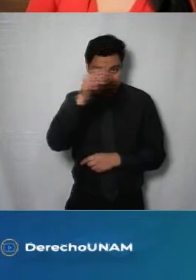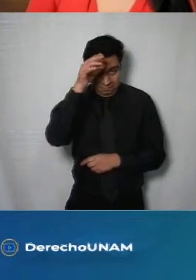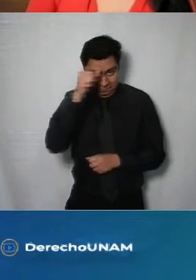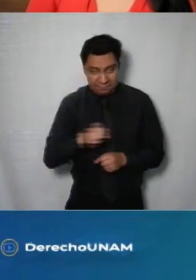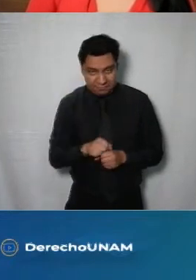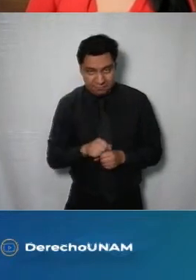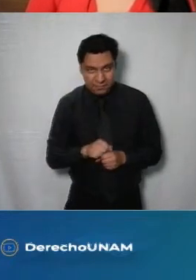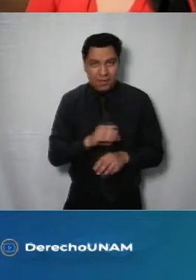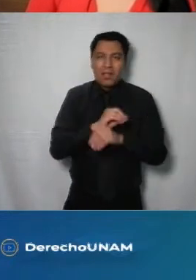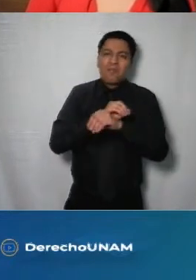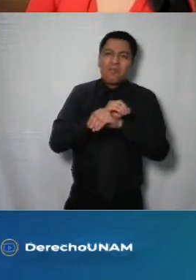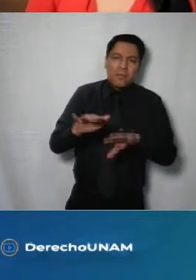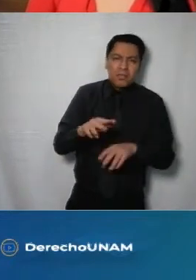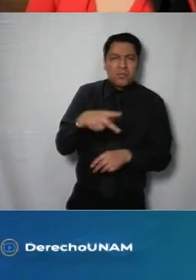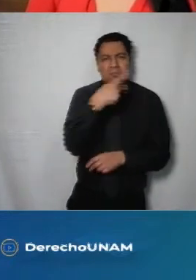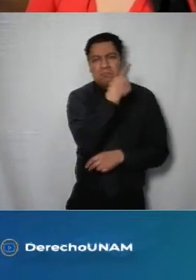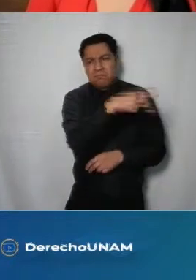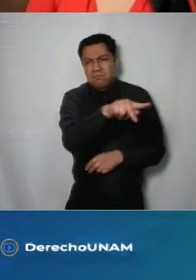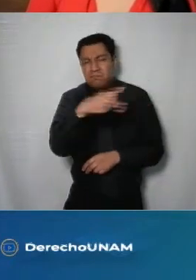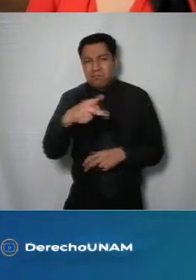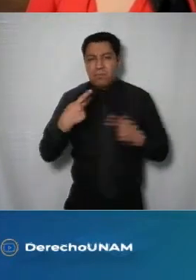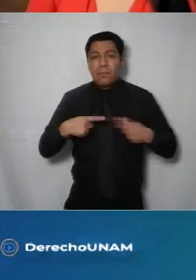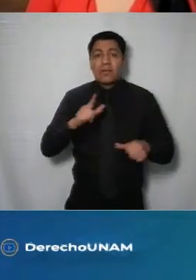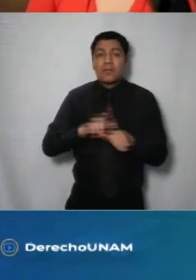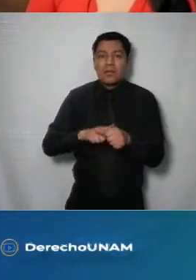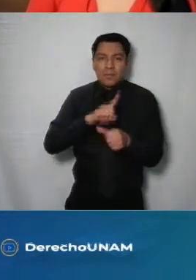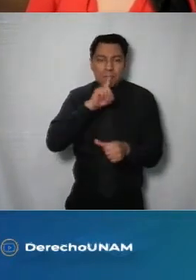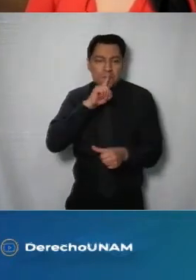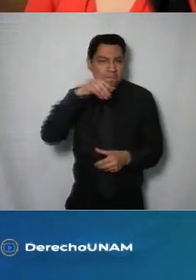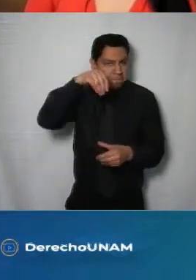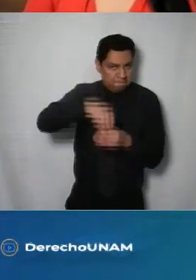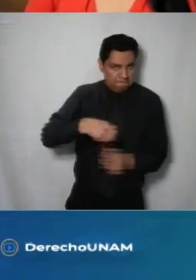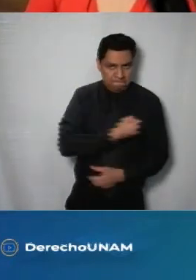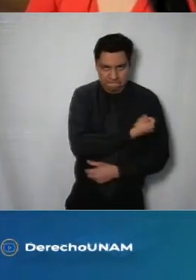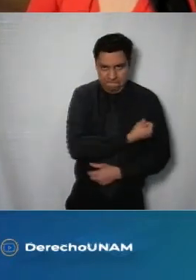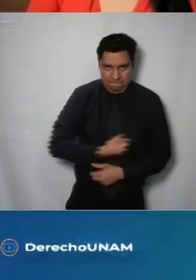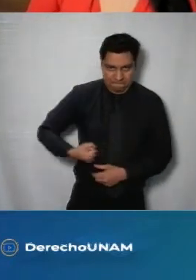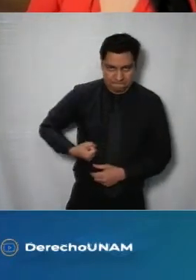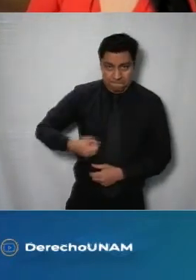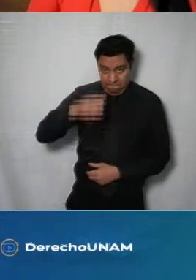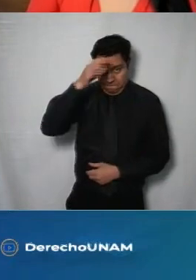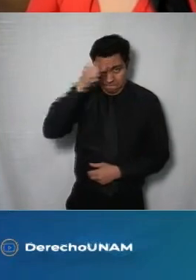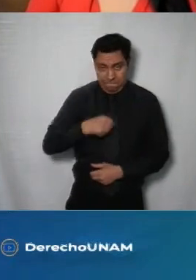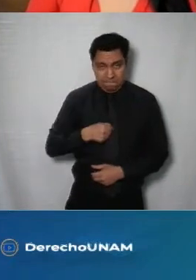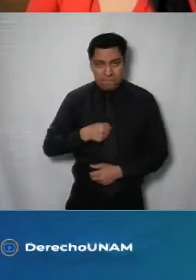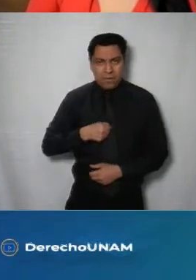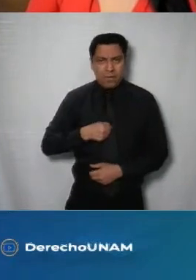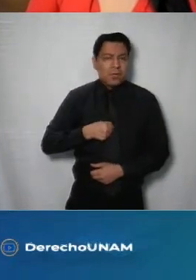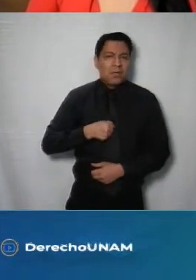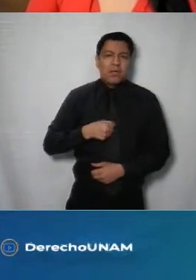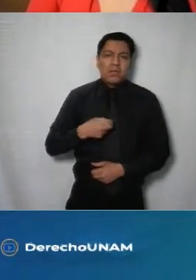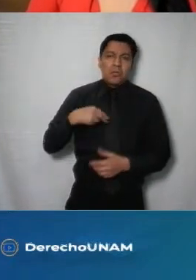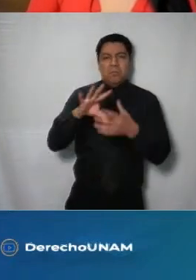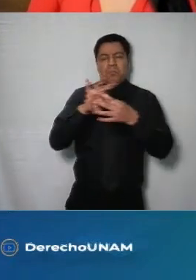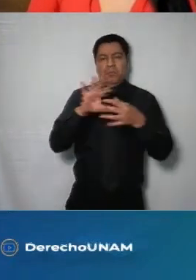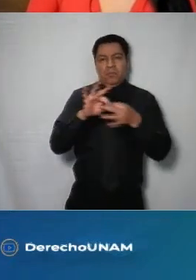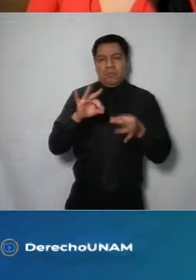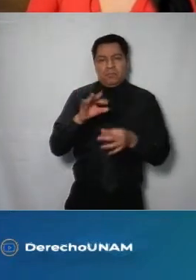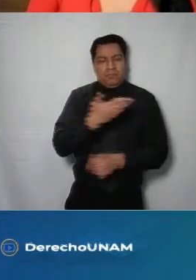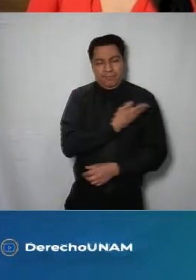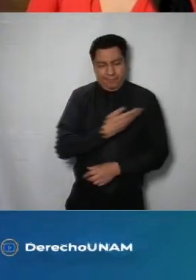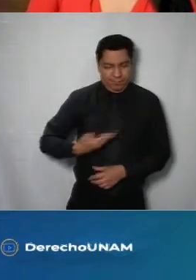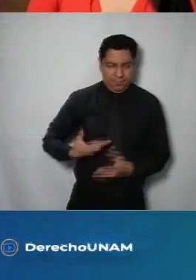la información por supuesto de las personas siempre estará debidamente resguardada eso sería cuanto presidente lo dejo a consideración de los compañeros y compañeras